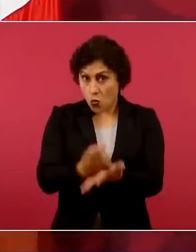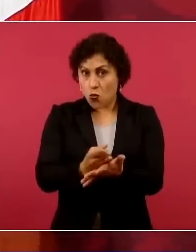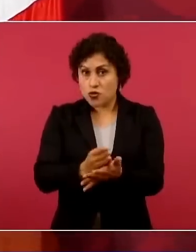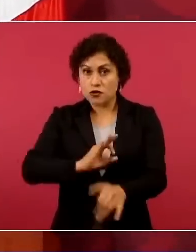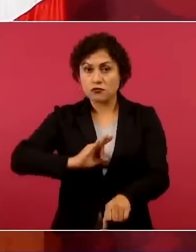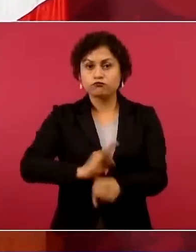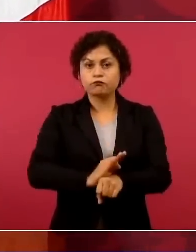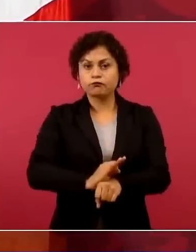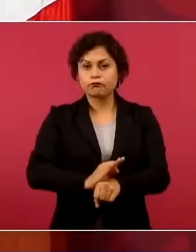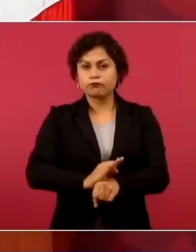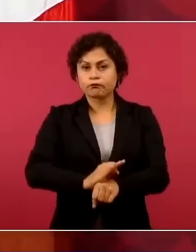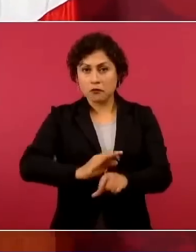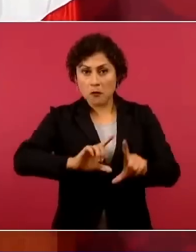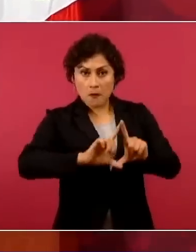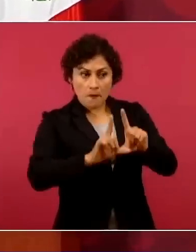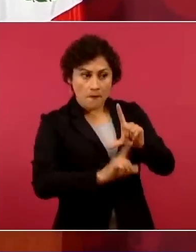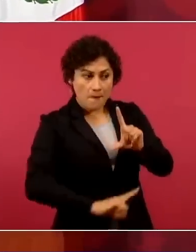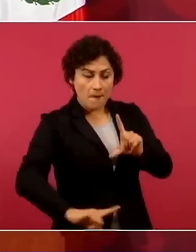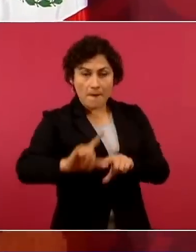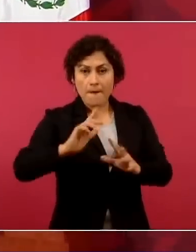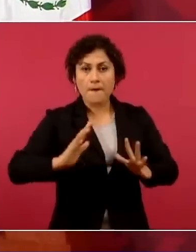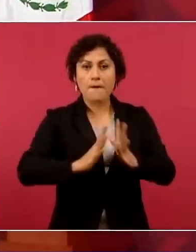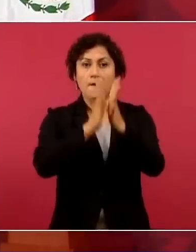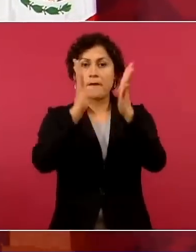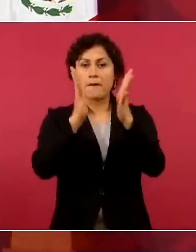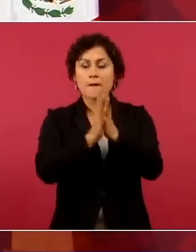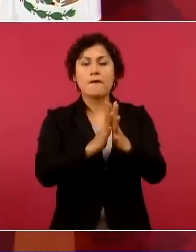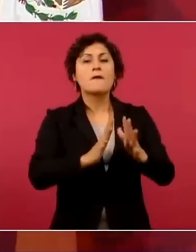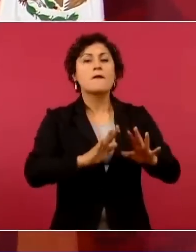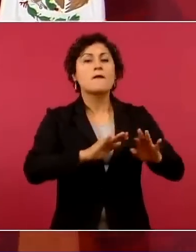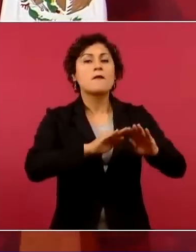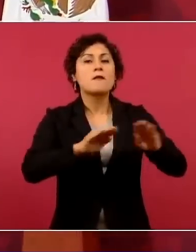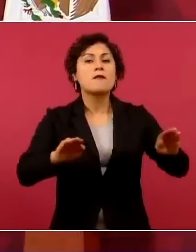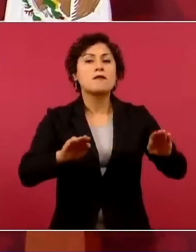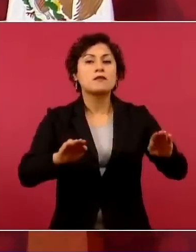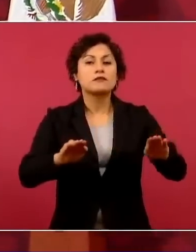afortunadamente depende del pueblo